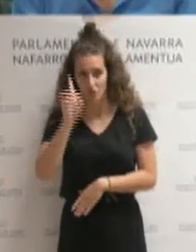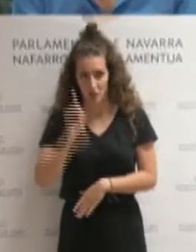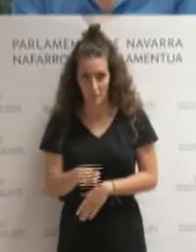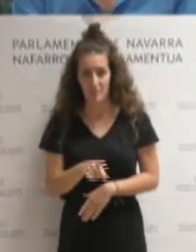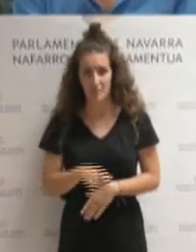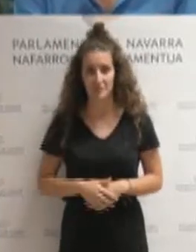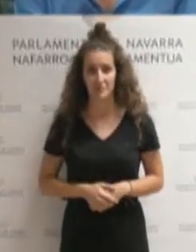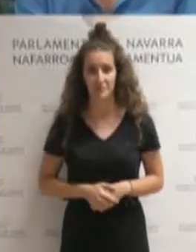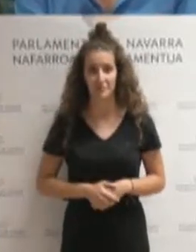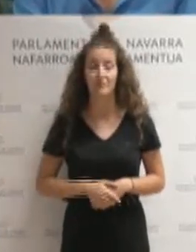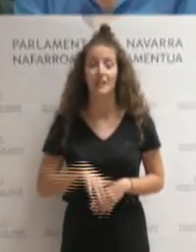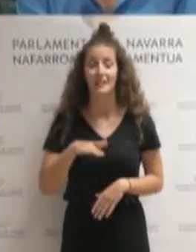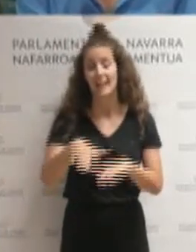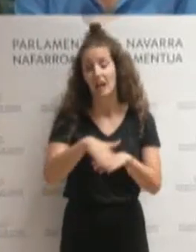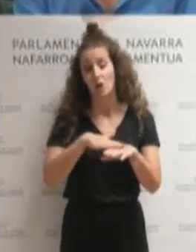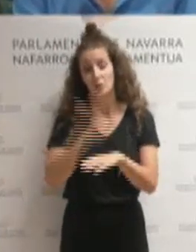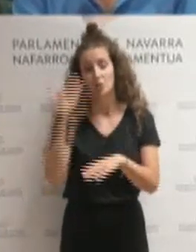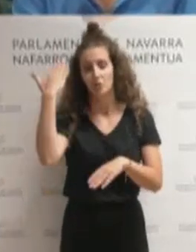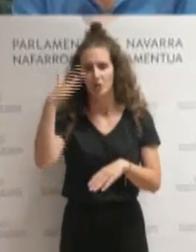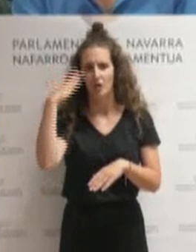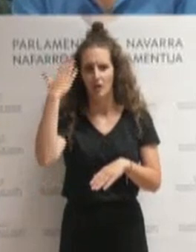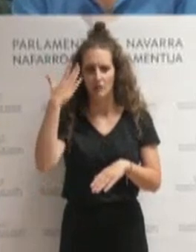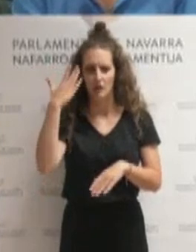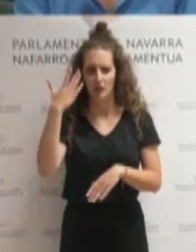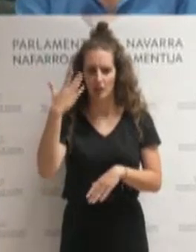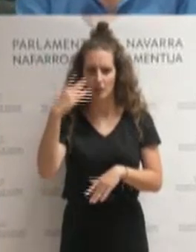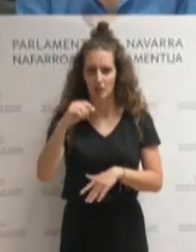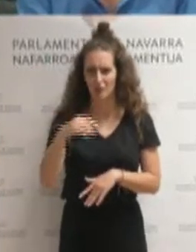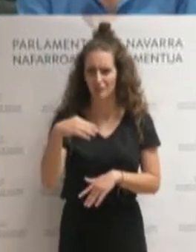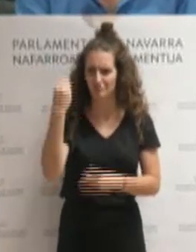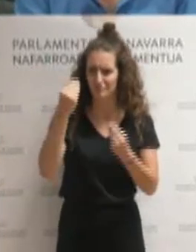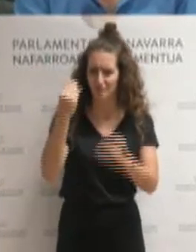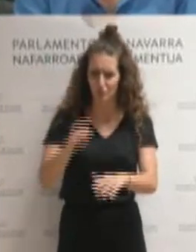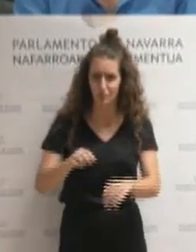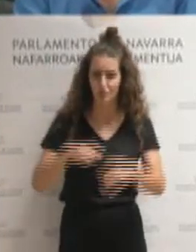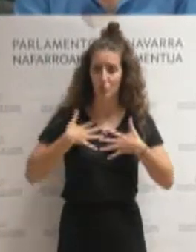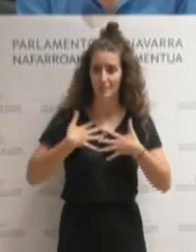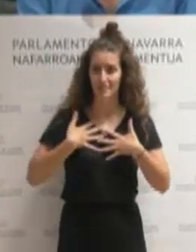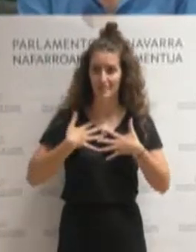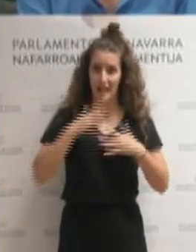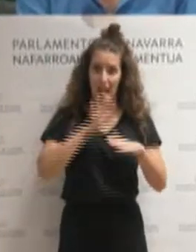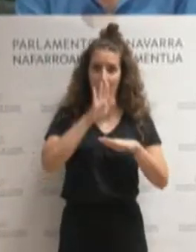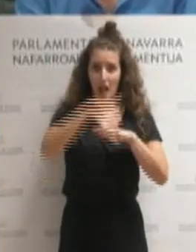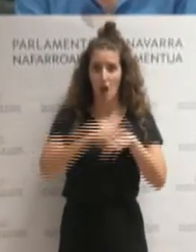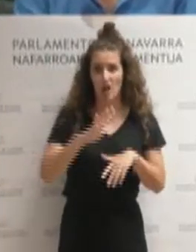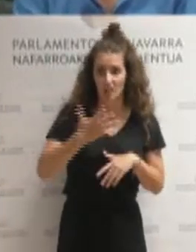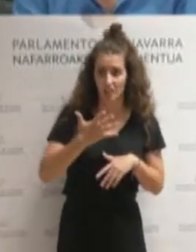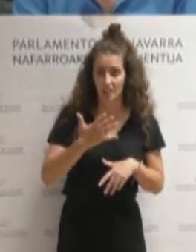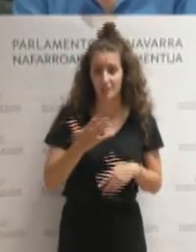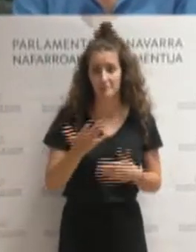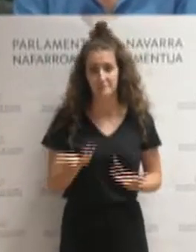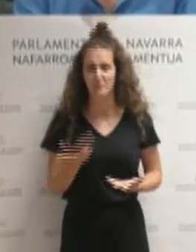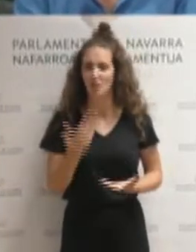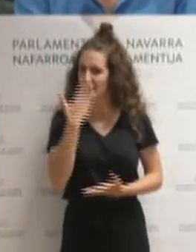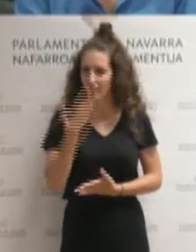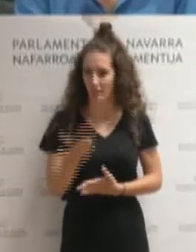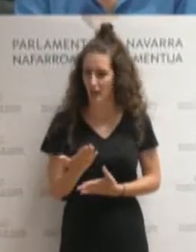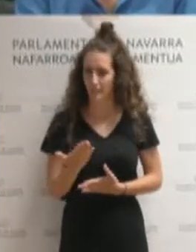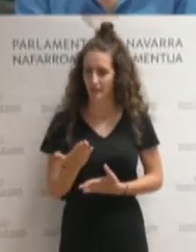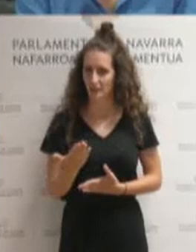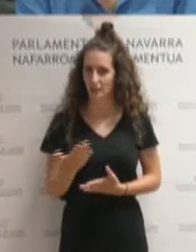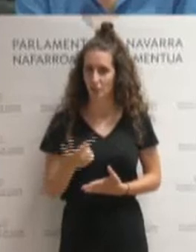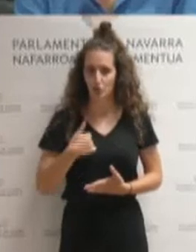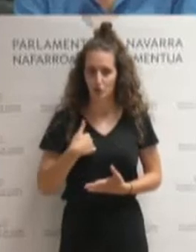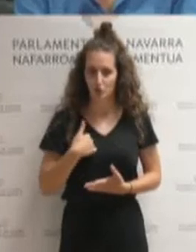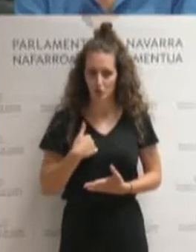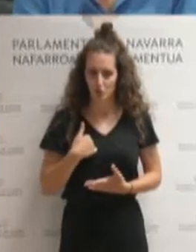Y al Gobierno de Navarra le pilló por sorpresa esta quinta ola. Usted, sinceramente, no esperaba una